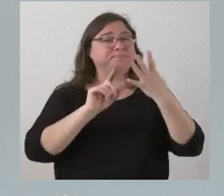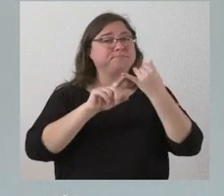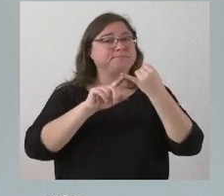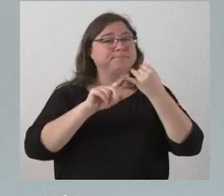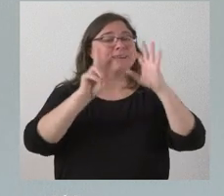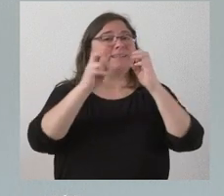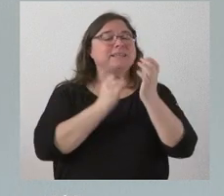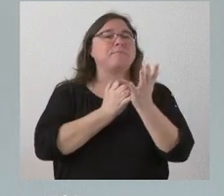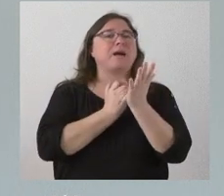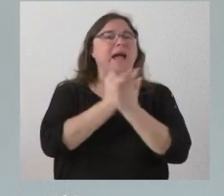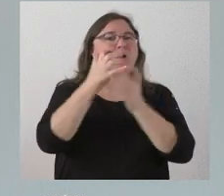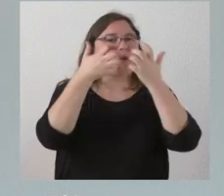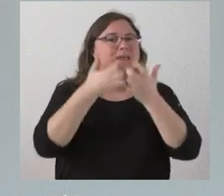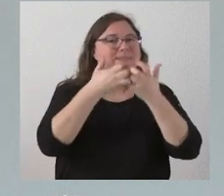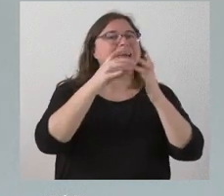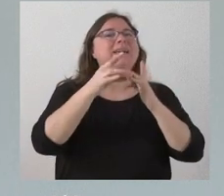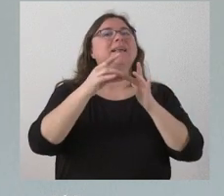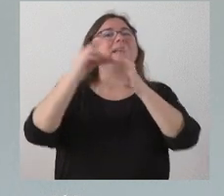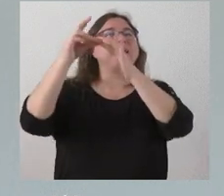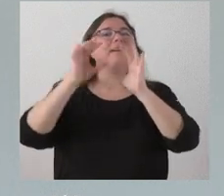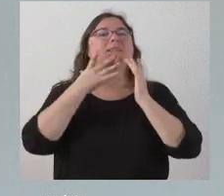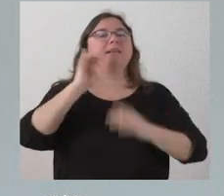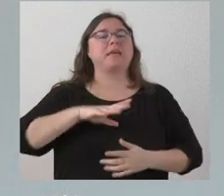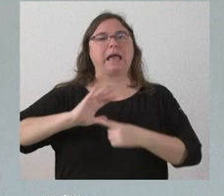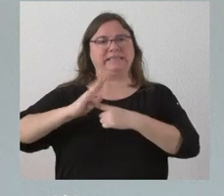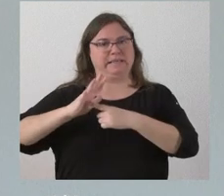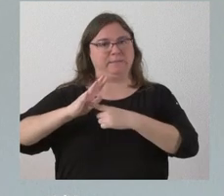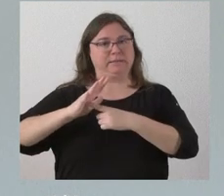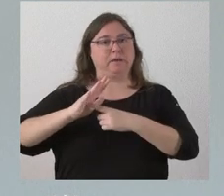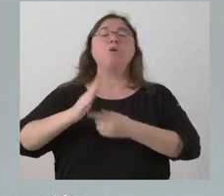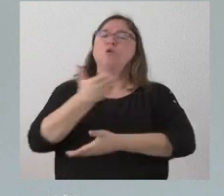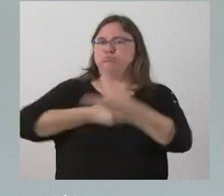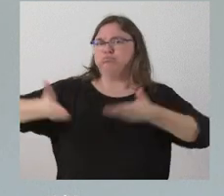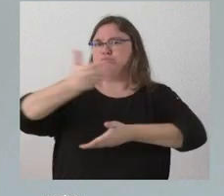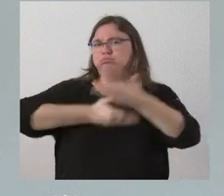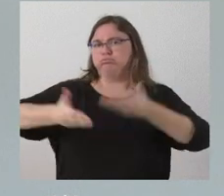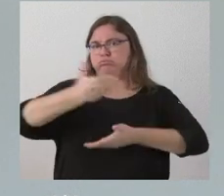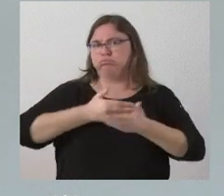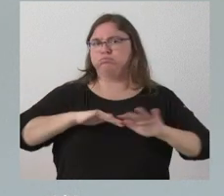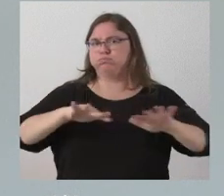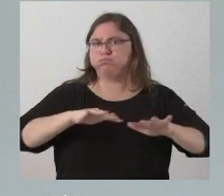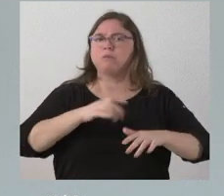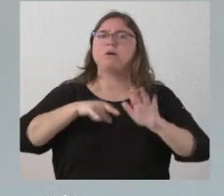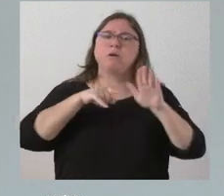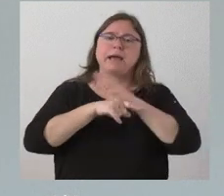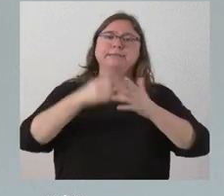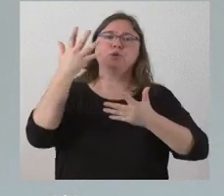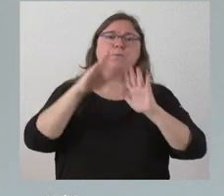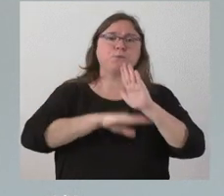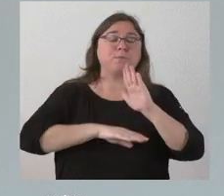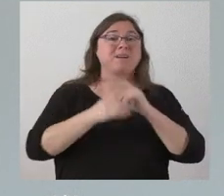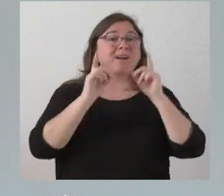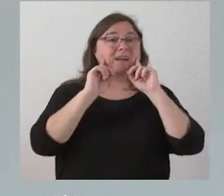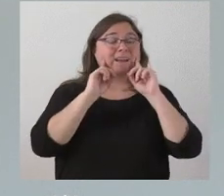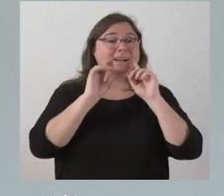industria agroalimentaria es liderada por la comunidad de Castilla-La Mancha, pero nuestra participación también es muy activa en la gestión de muchos de esos programas. Por poner por caso la de